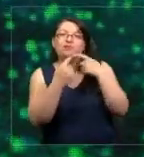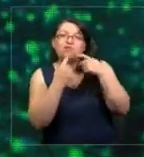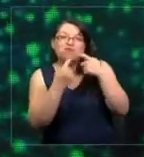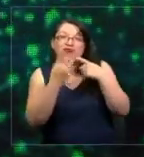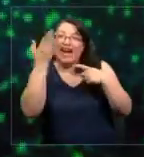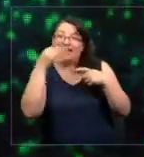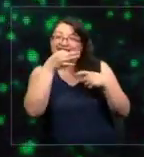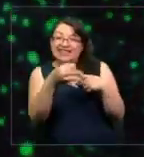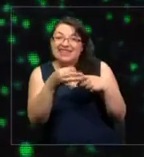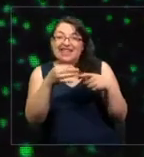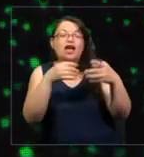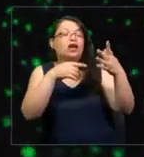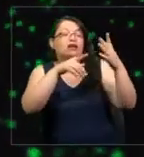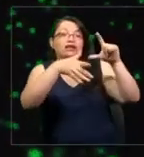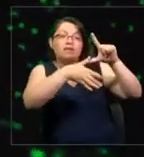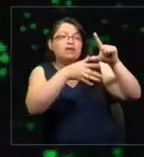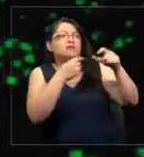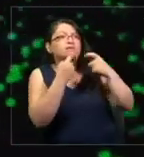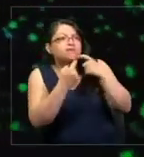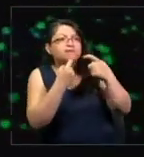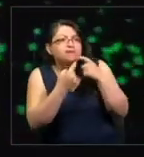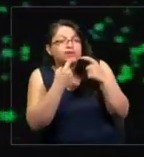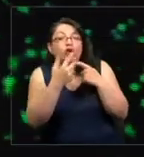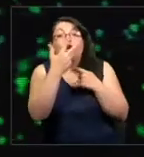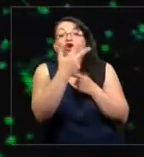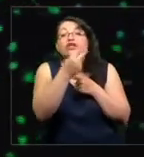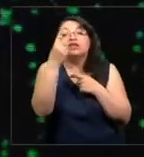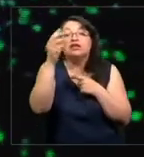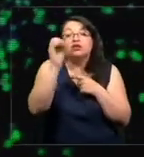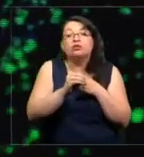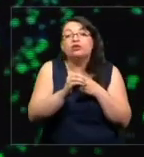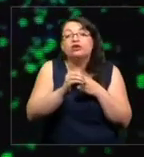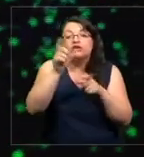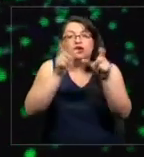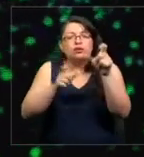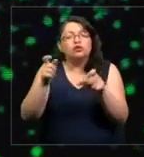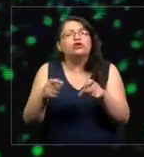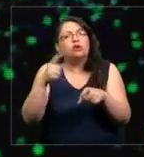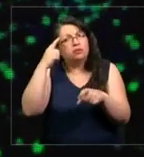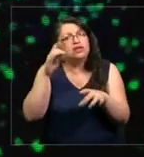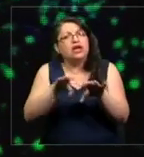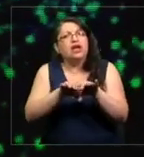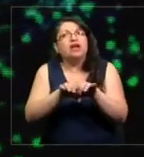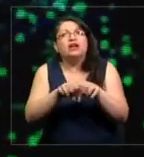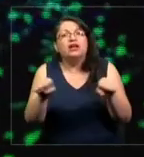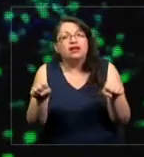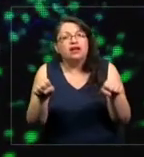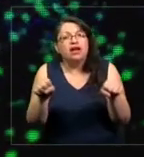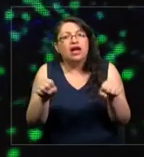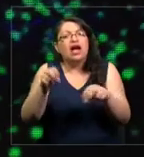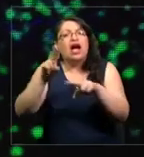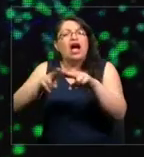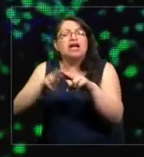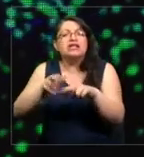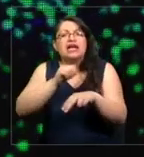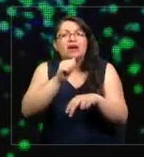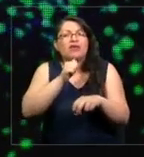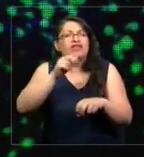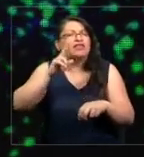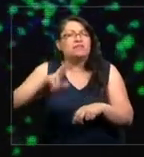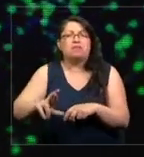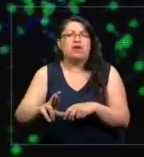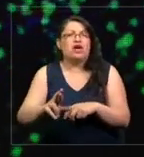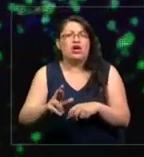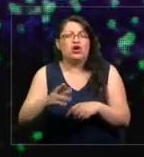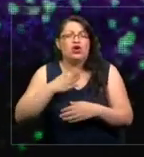Latina, un 82% de los encuestados están de acuerdo que el cambio climático emporará la pobreza y la desigualdad